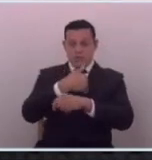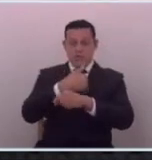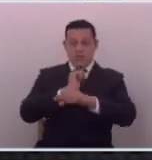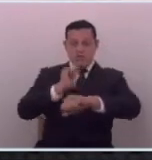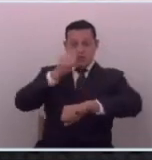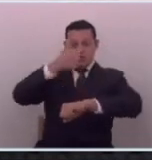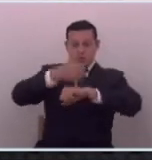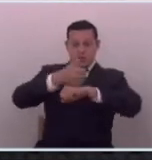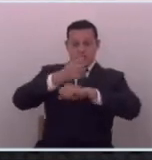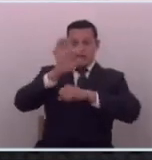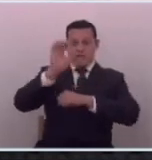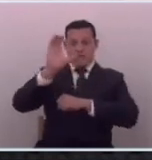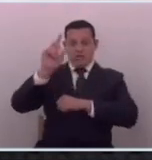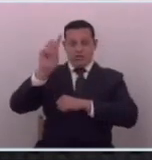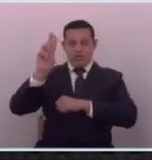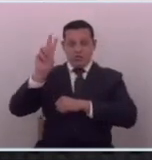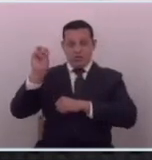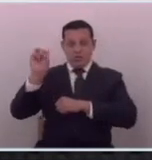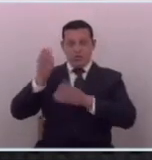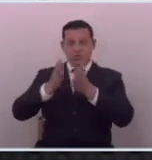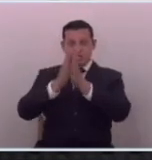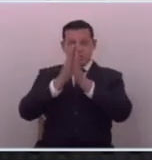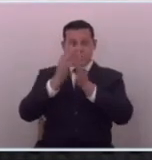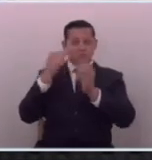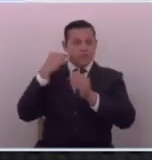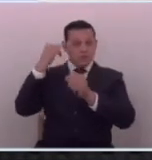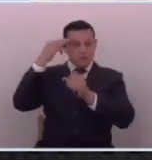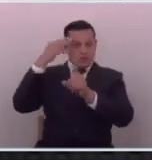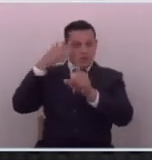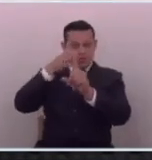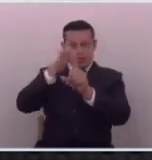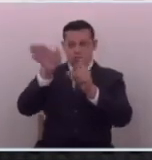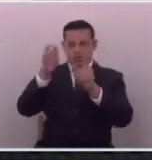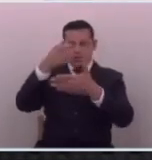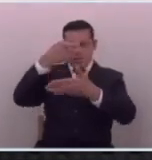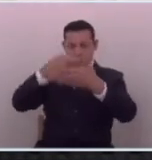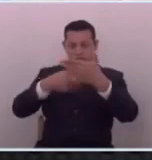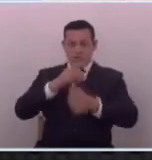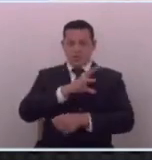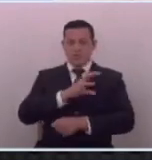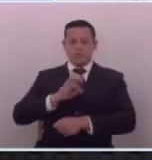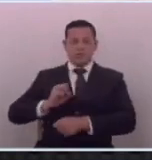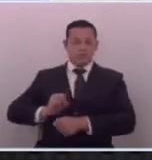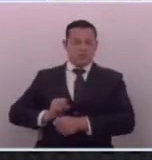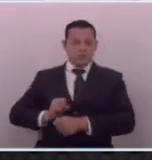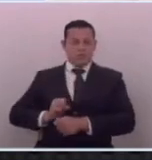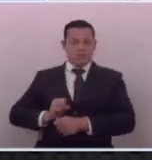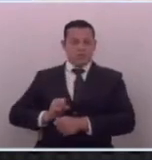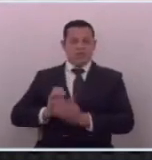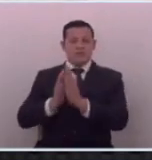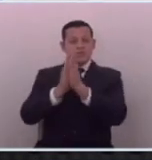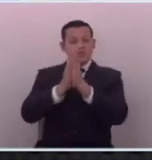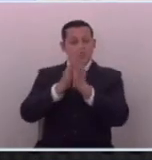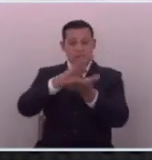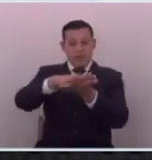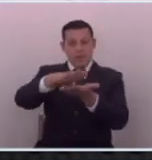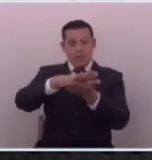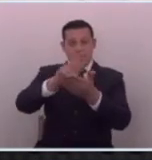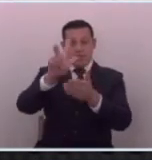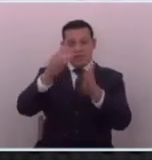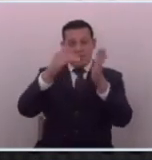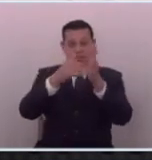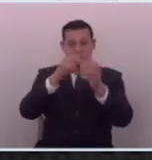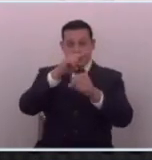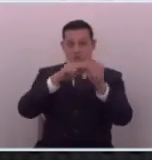funda factum a petición de uno de los mayores evasores de impuestos del Salvador que le pagaba tres